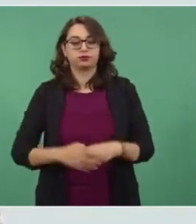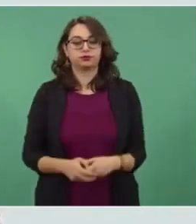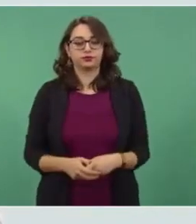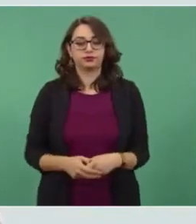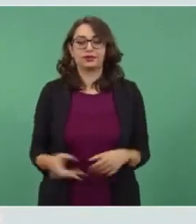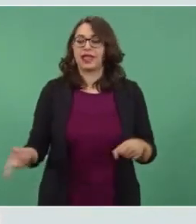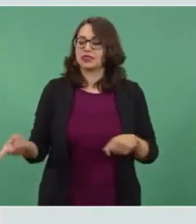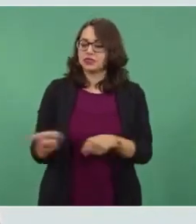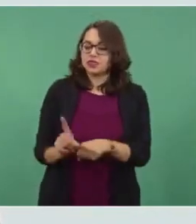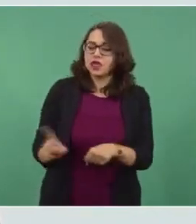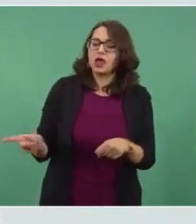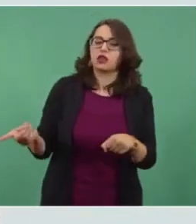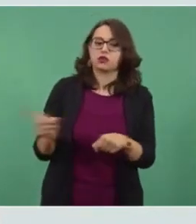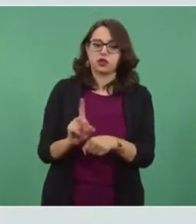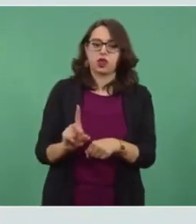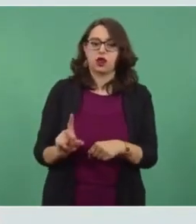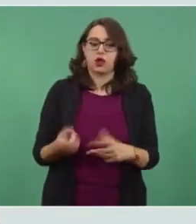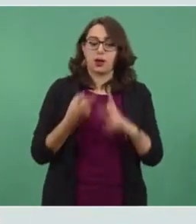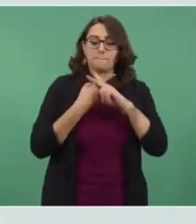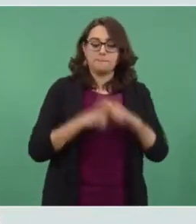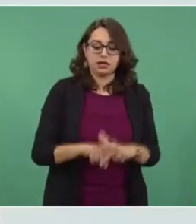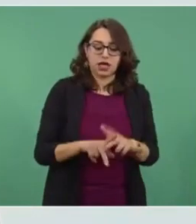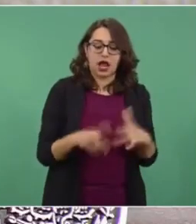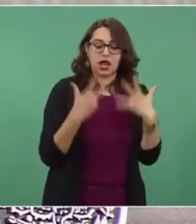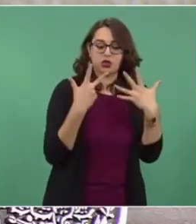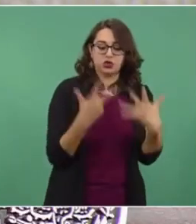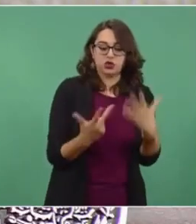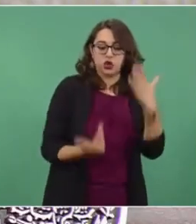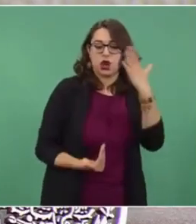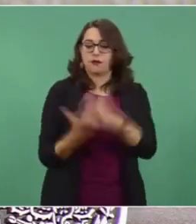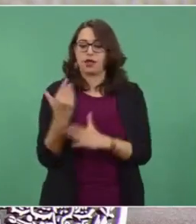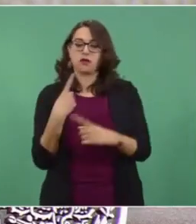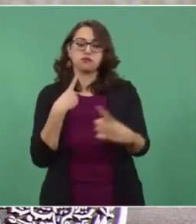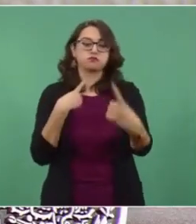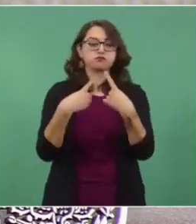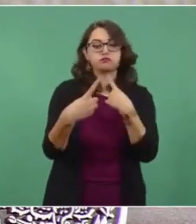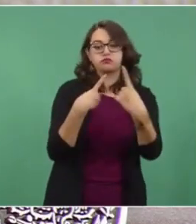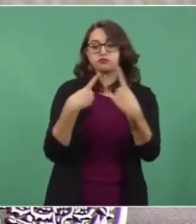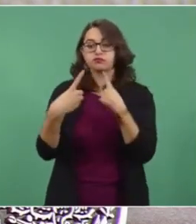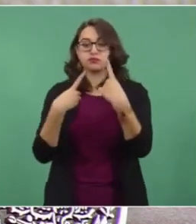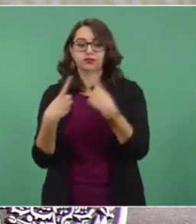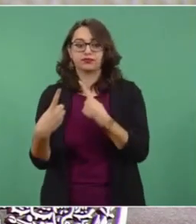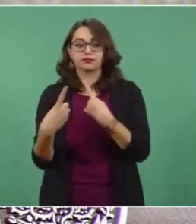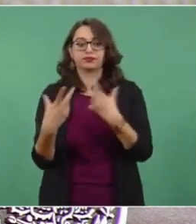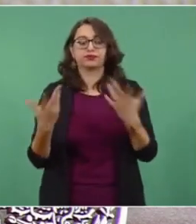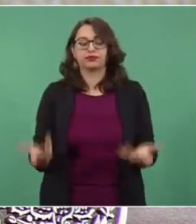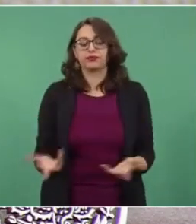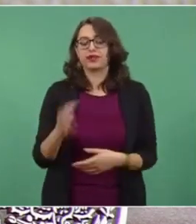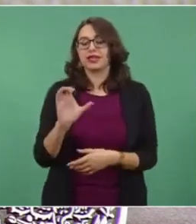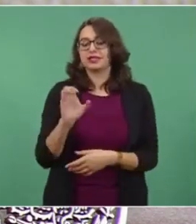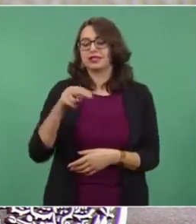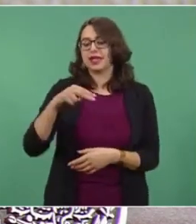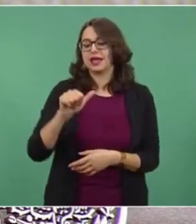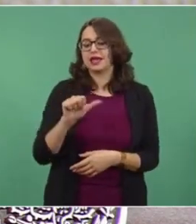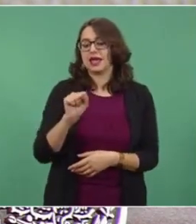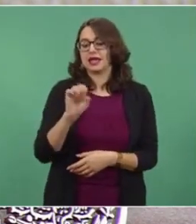se hace todos los días a partir de las ocho de la mañana, el CENACE, el Centro Nacional de Control,